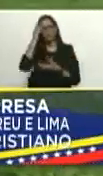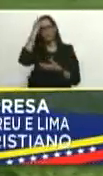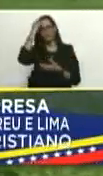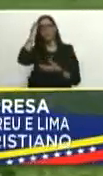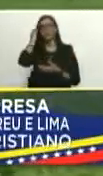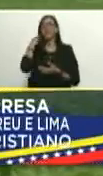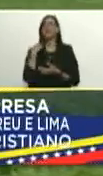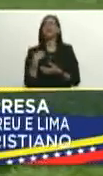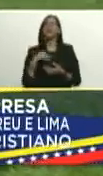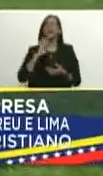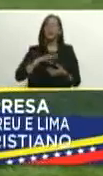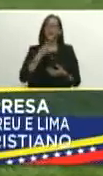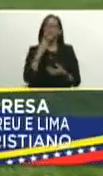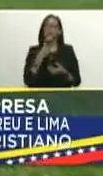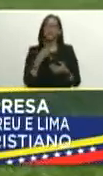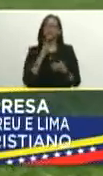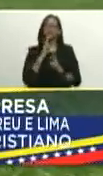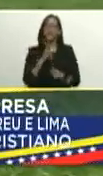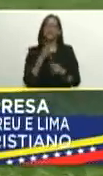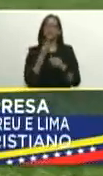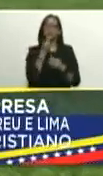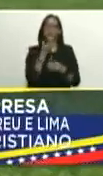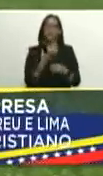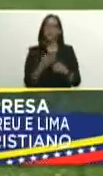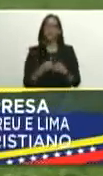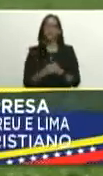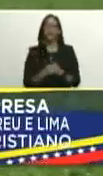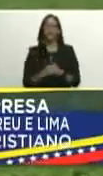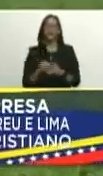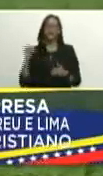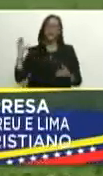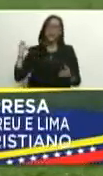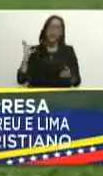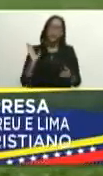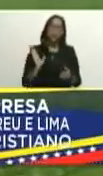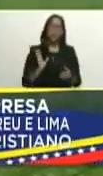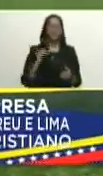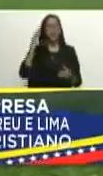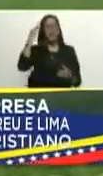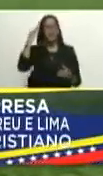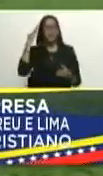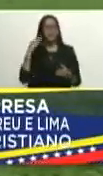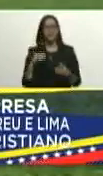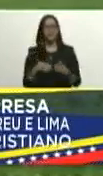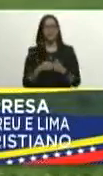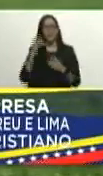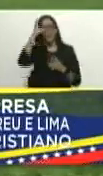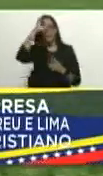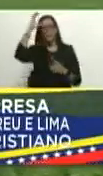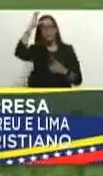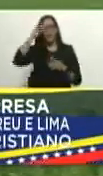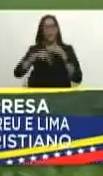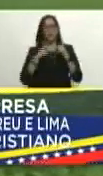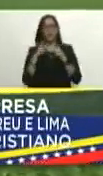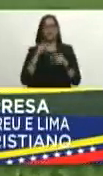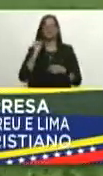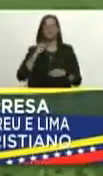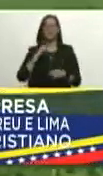viendo una respuesta muy favorable lo cual nos lleva a a saber que el potencial productivo si está